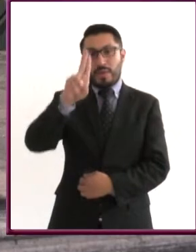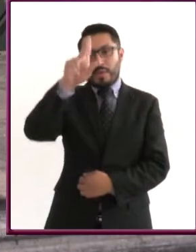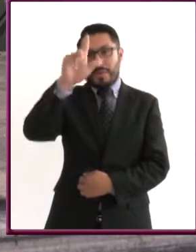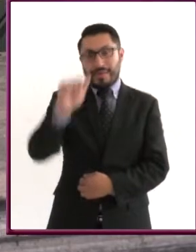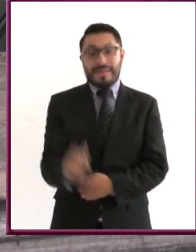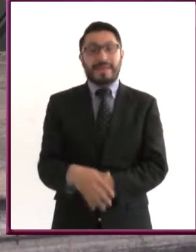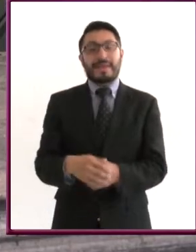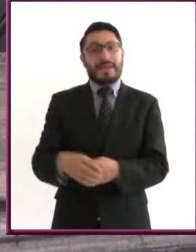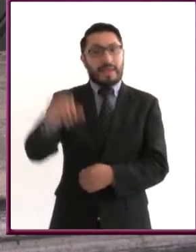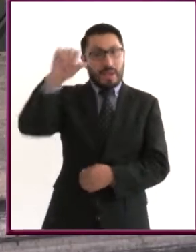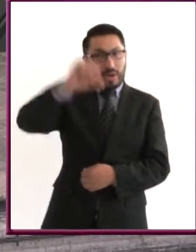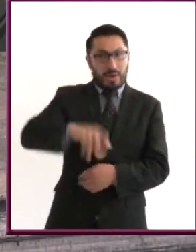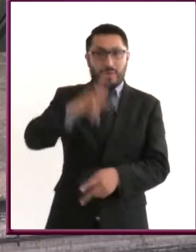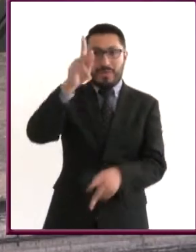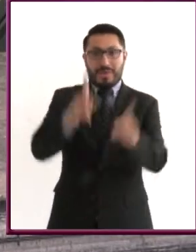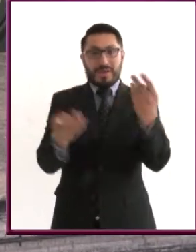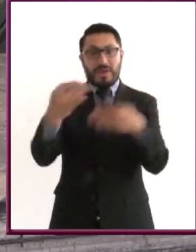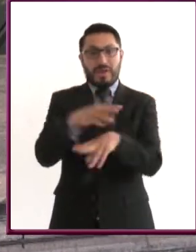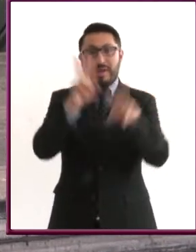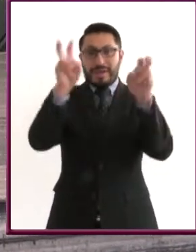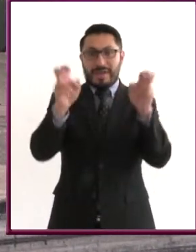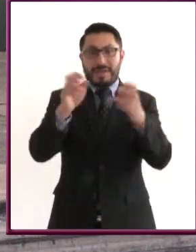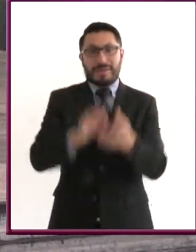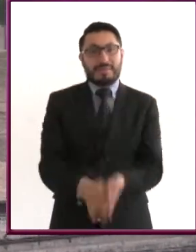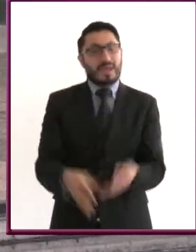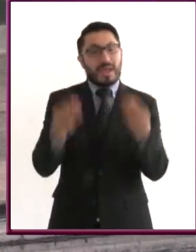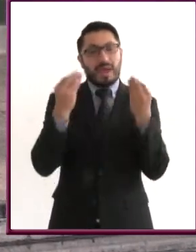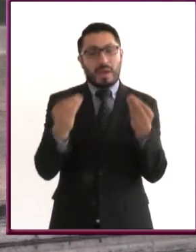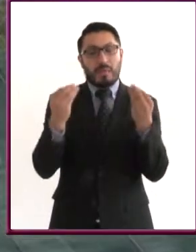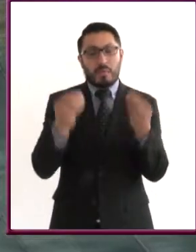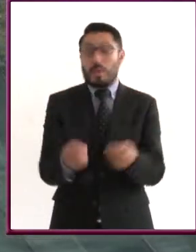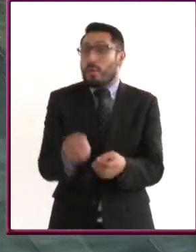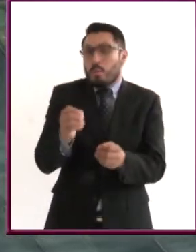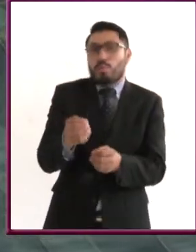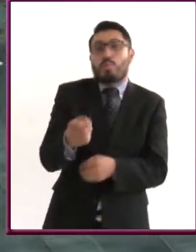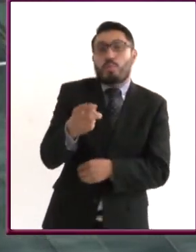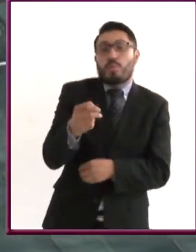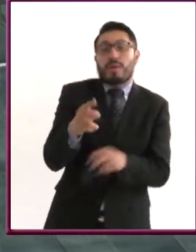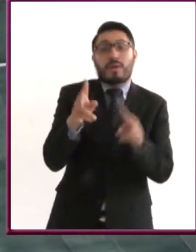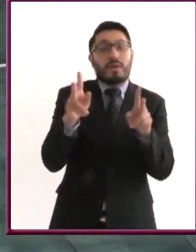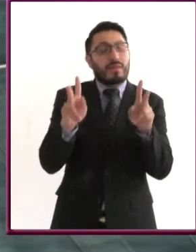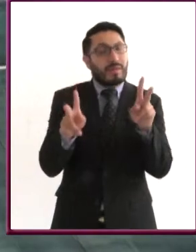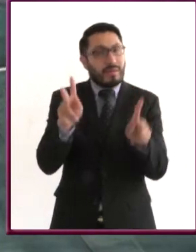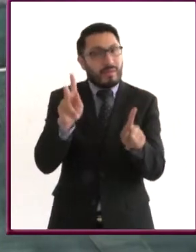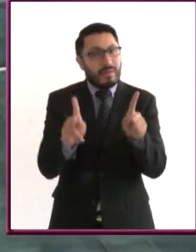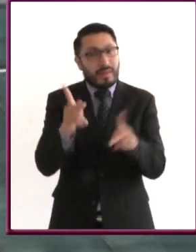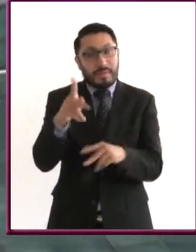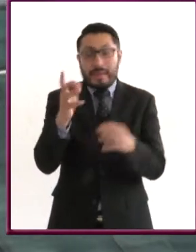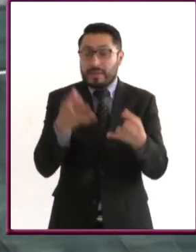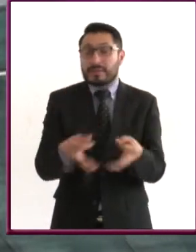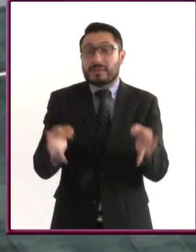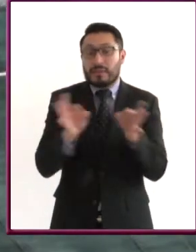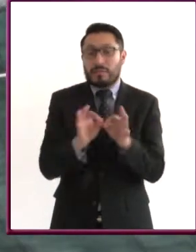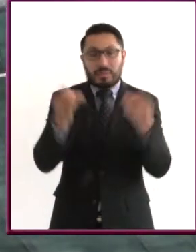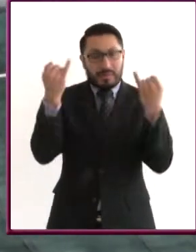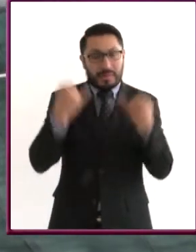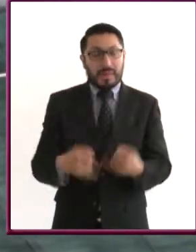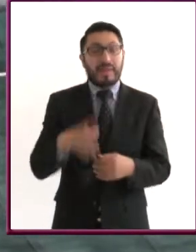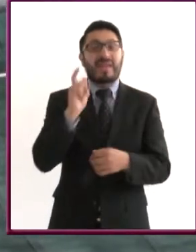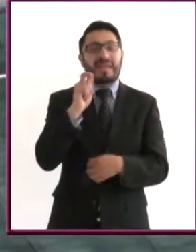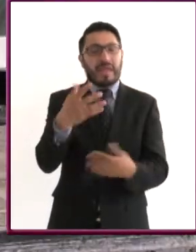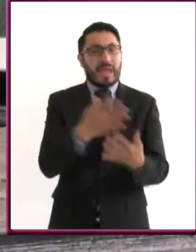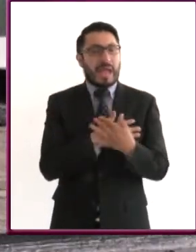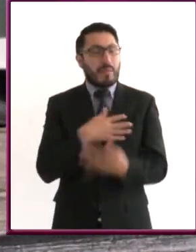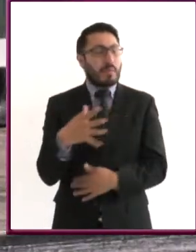esta ocasión vamos a hablar sobre un tema del que se habla poco, pero que es muy importante y personal, el amor